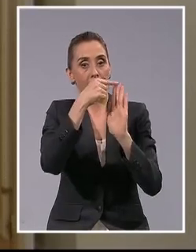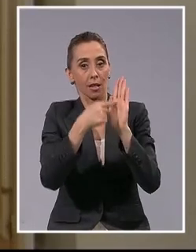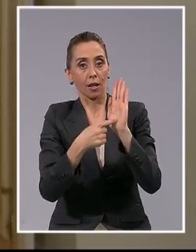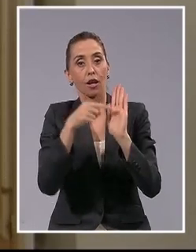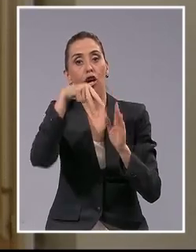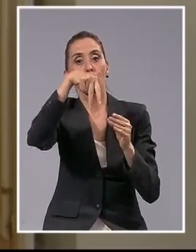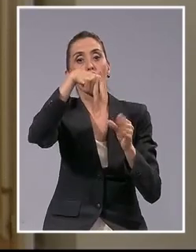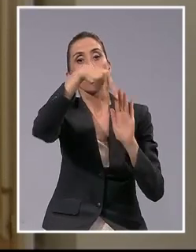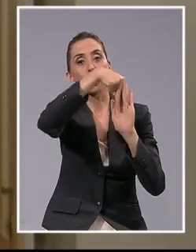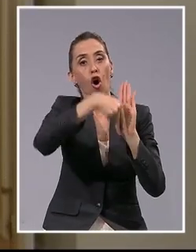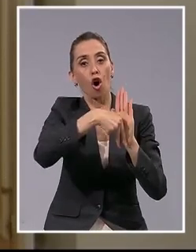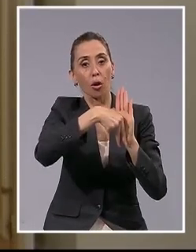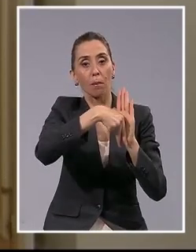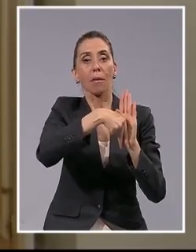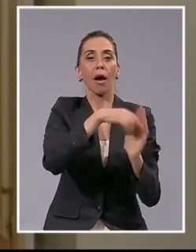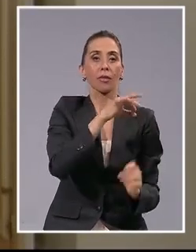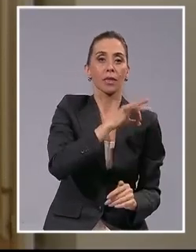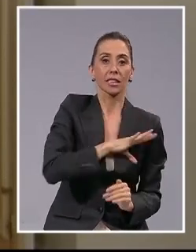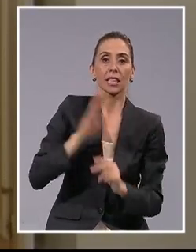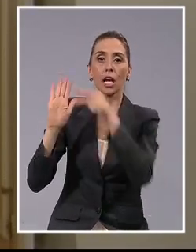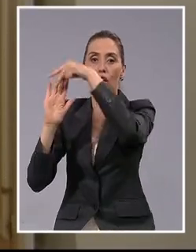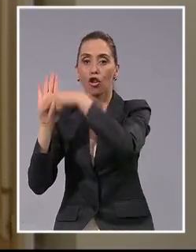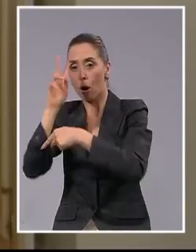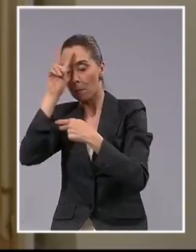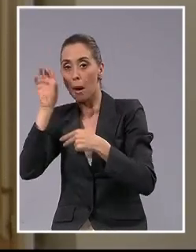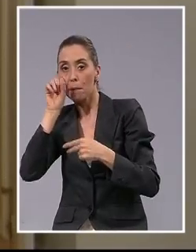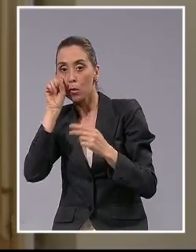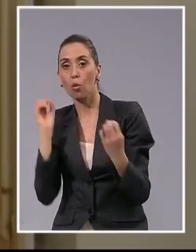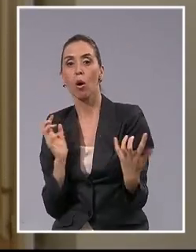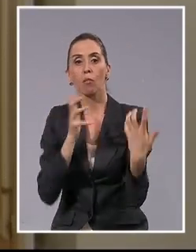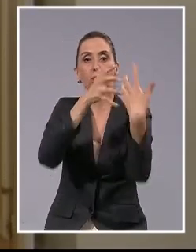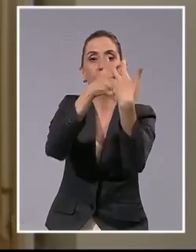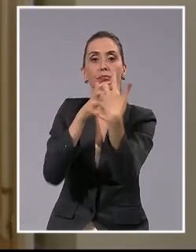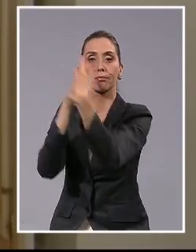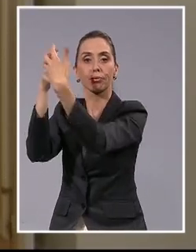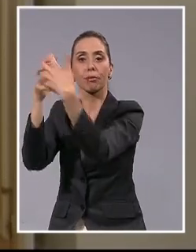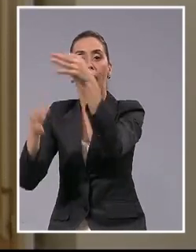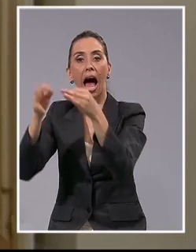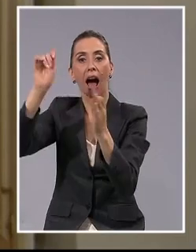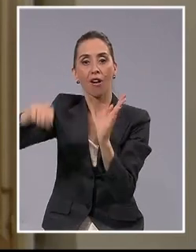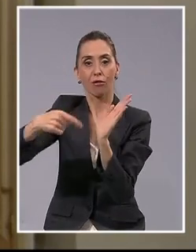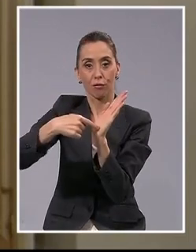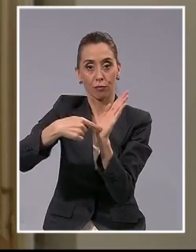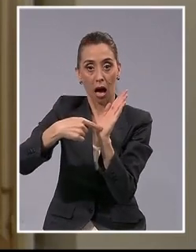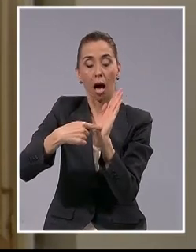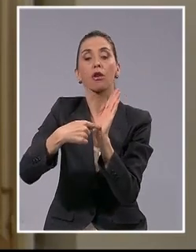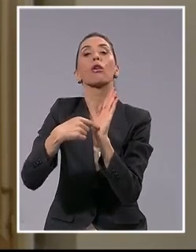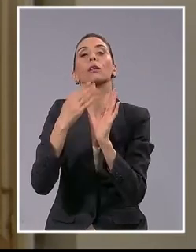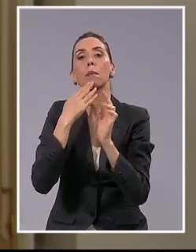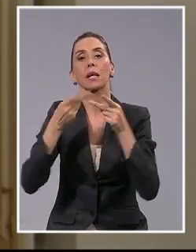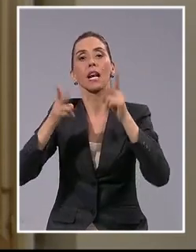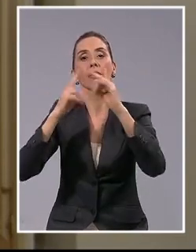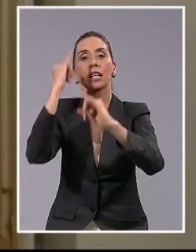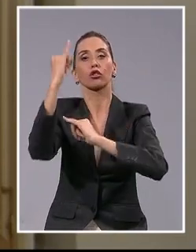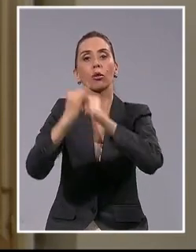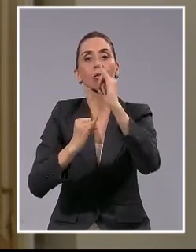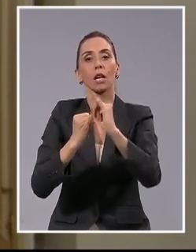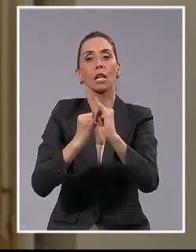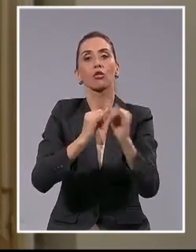internas de cada país al contenido del fallo de la Corte y al derecho internacional del mar.